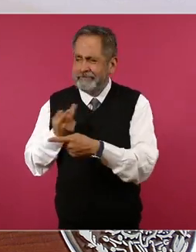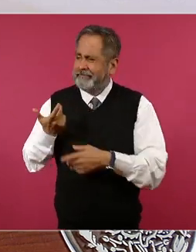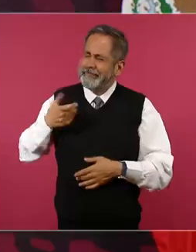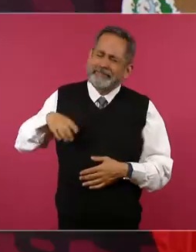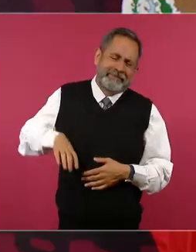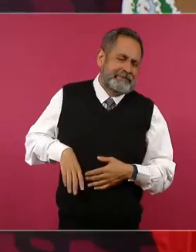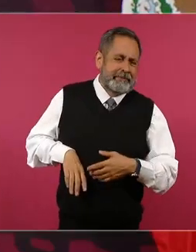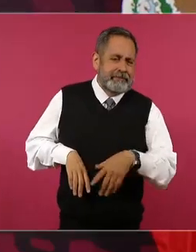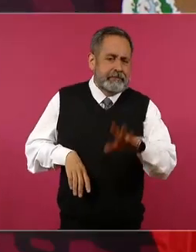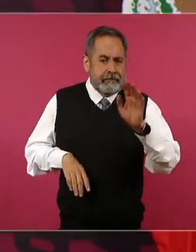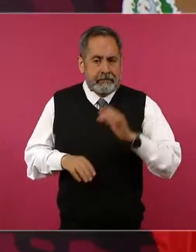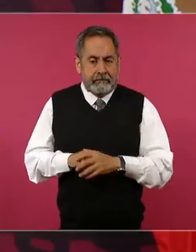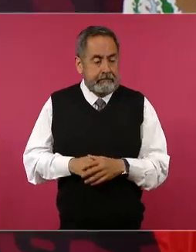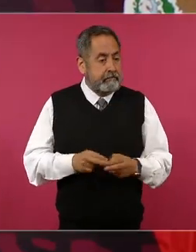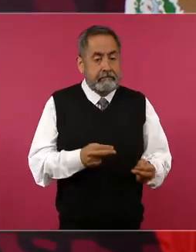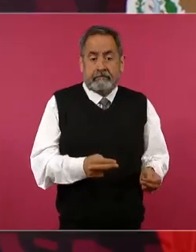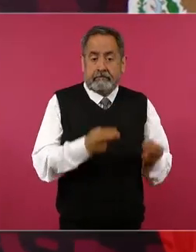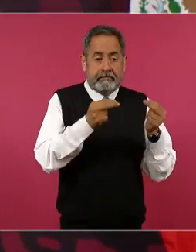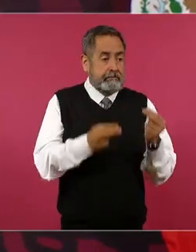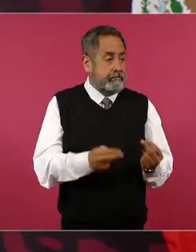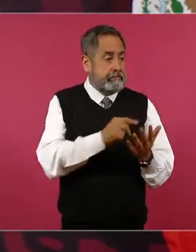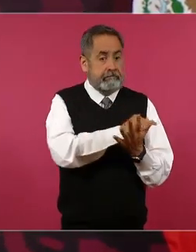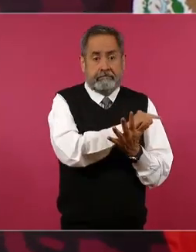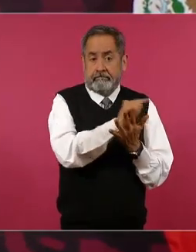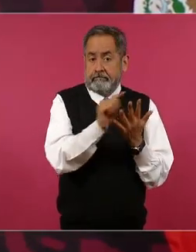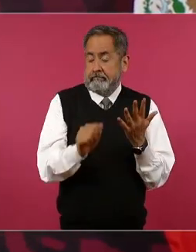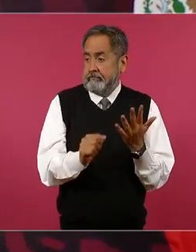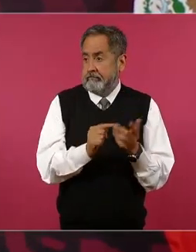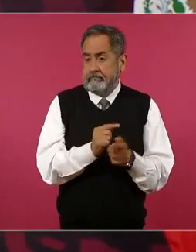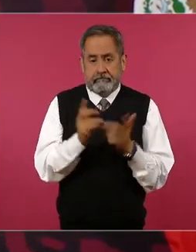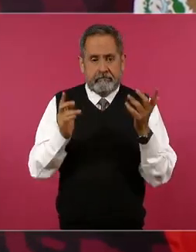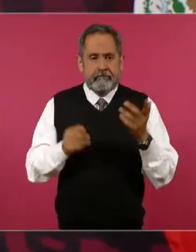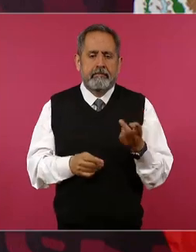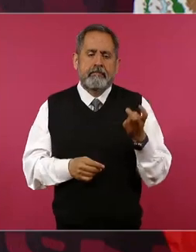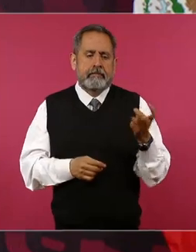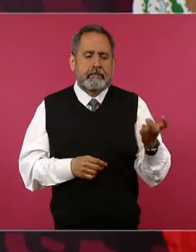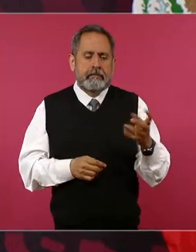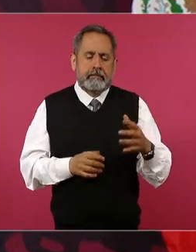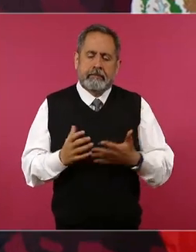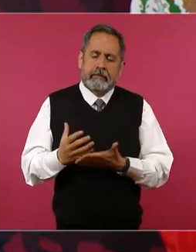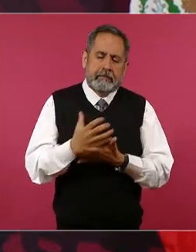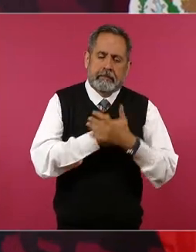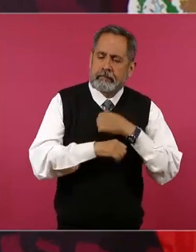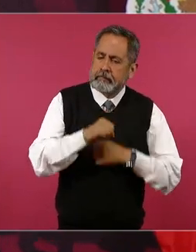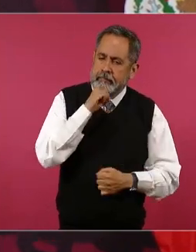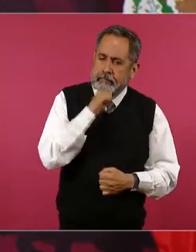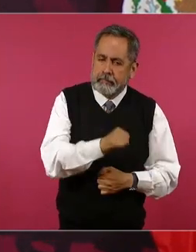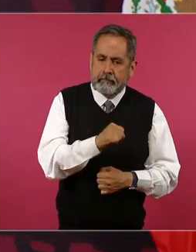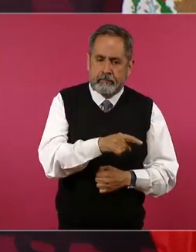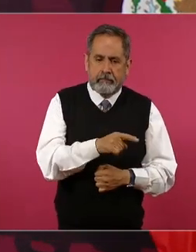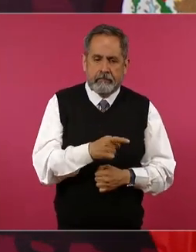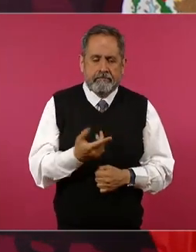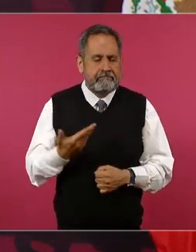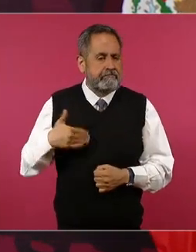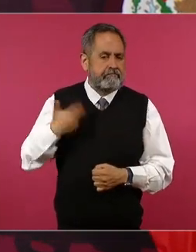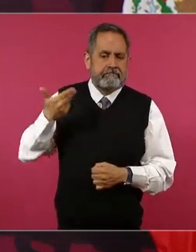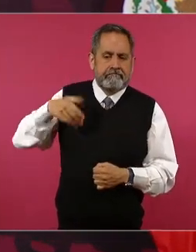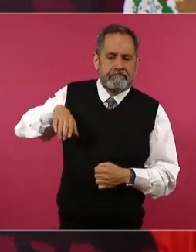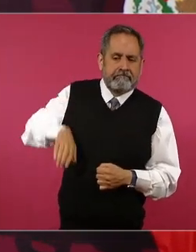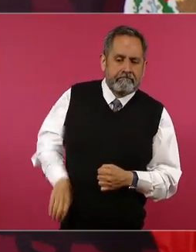vendían de todo y ahí es donde se desquitaban